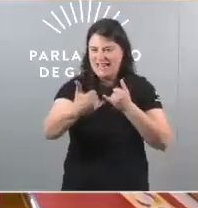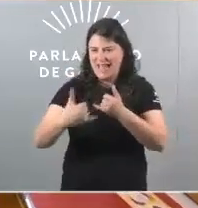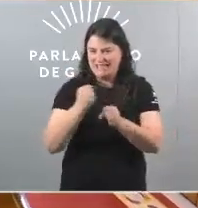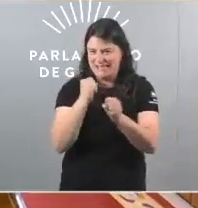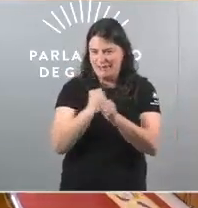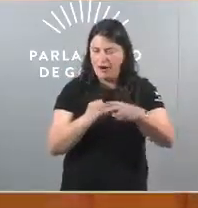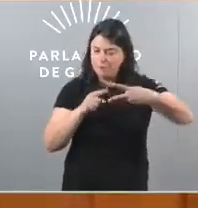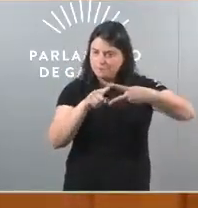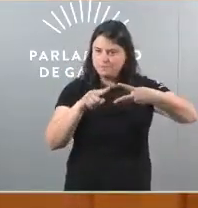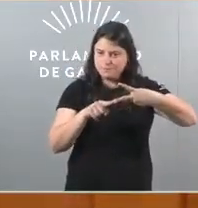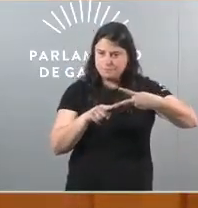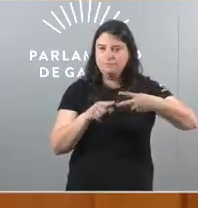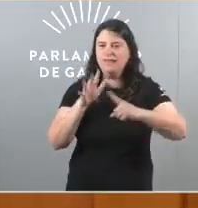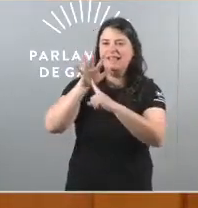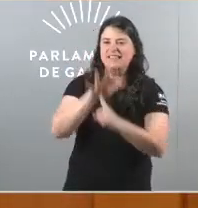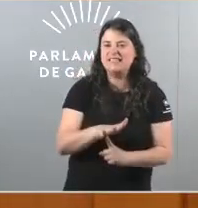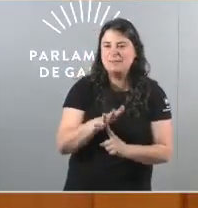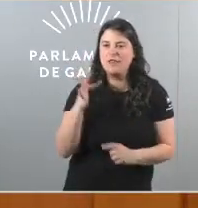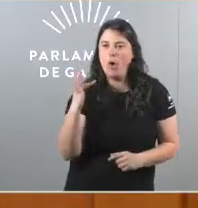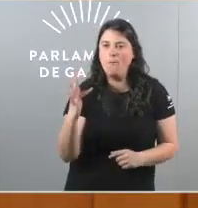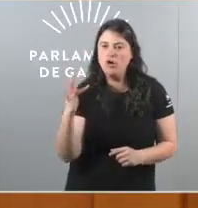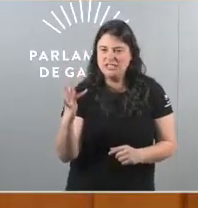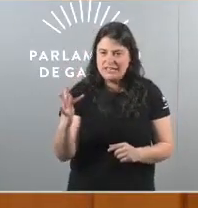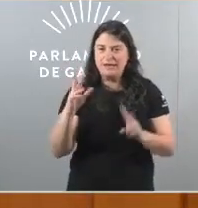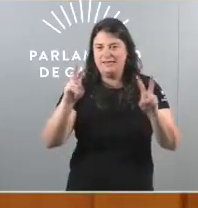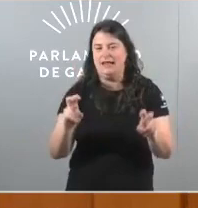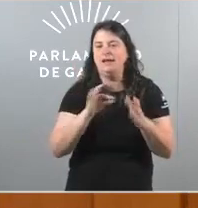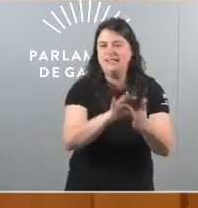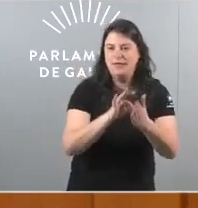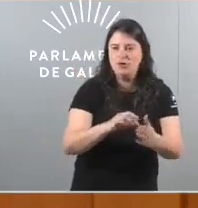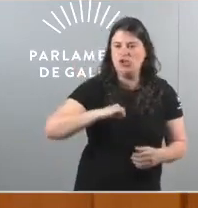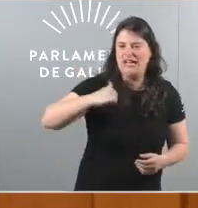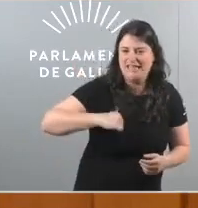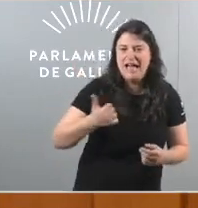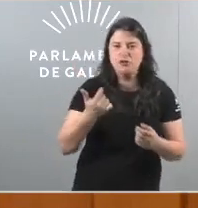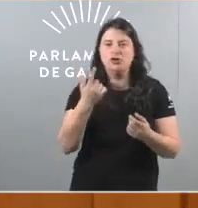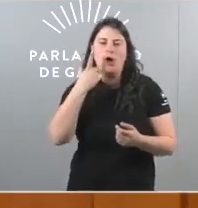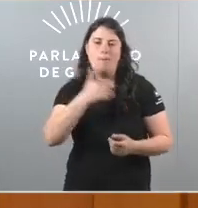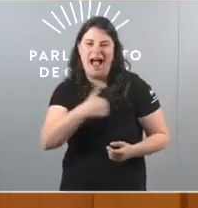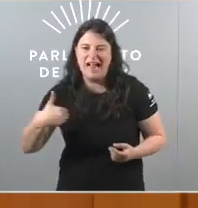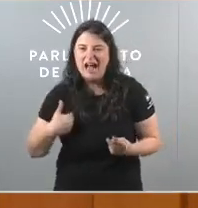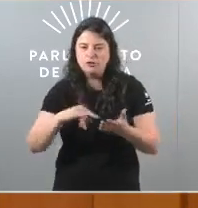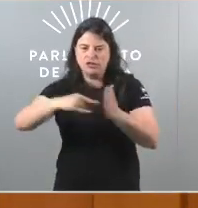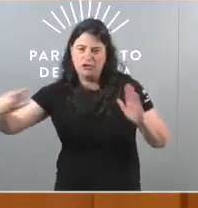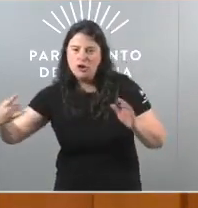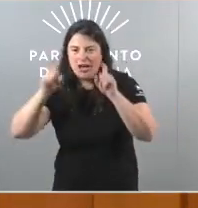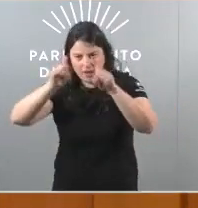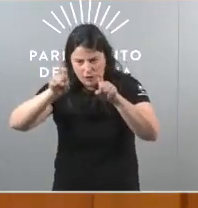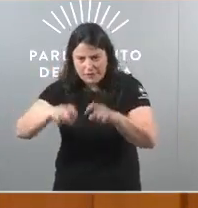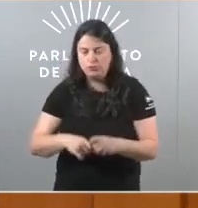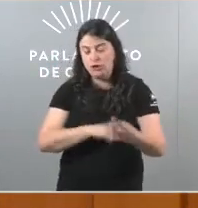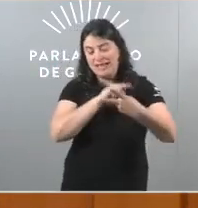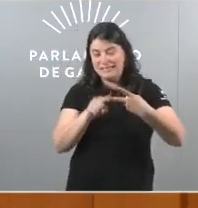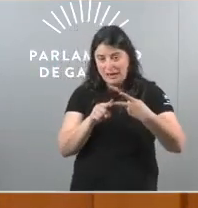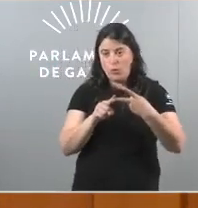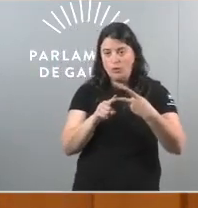discriminación positiva en materia de servizos sanitarios educativos bancarios e tecnolóxicos e a segunda